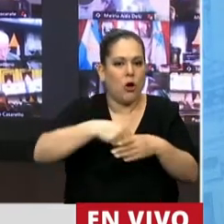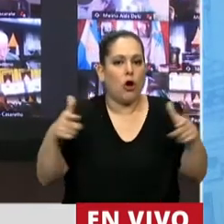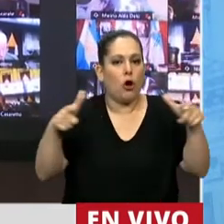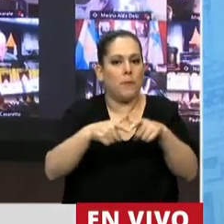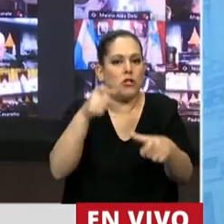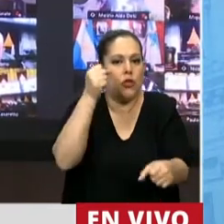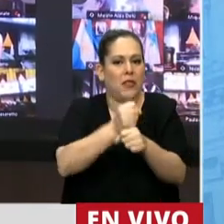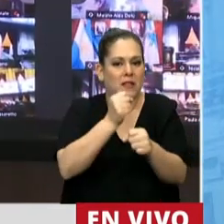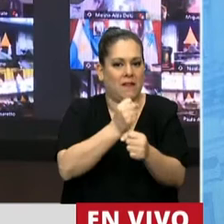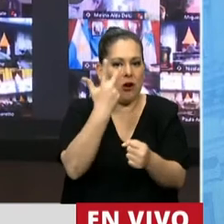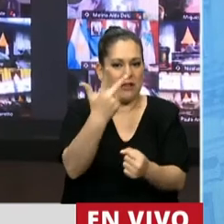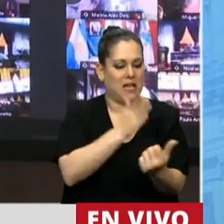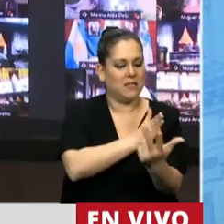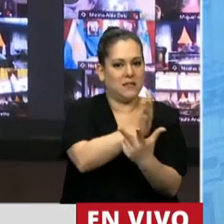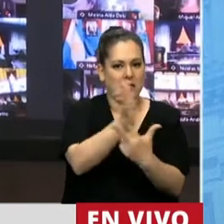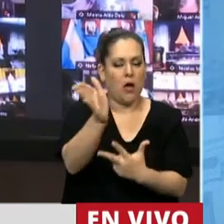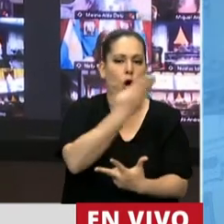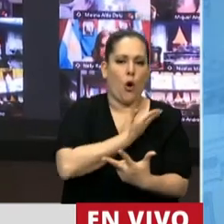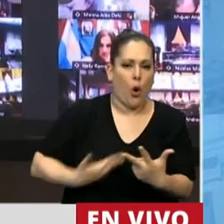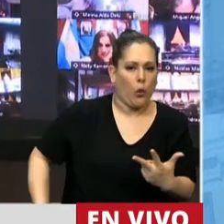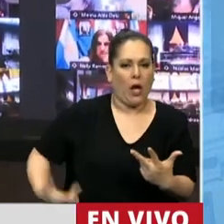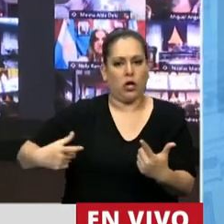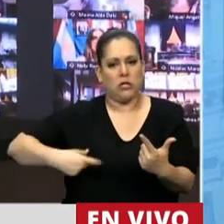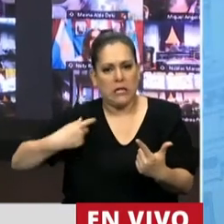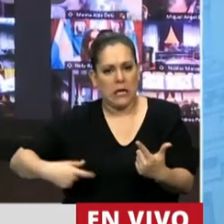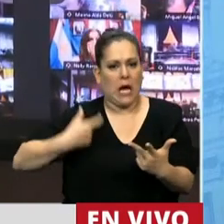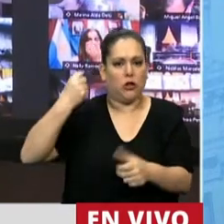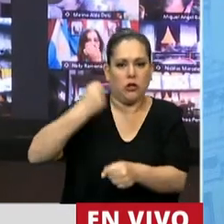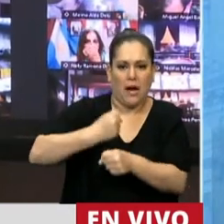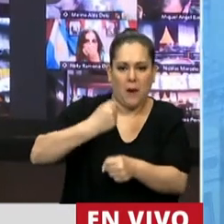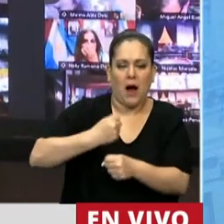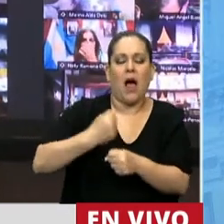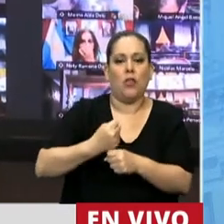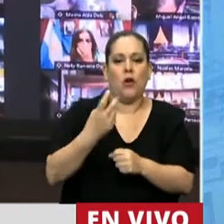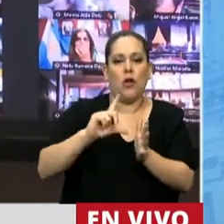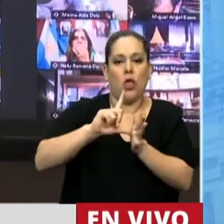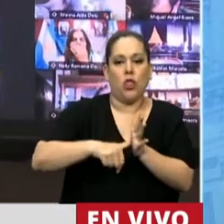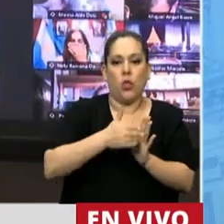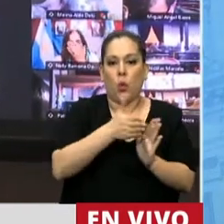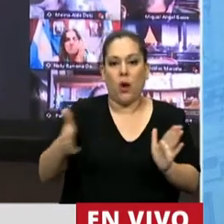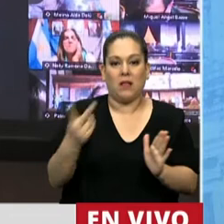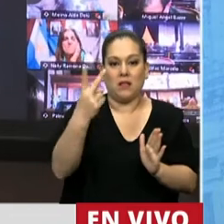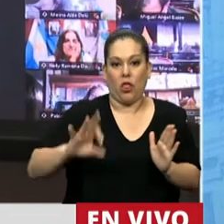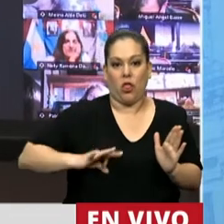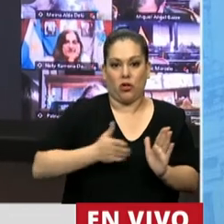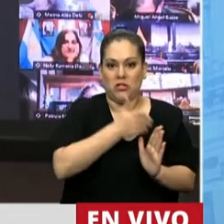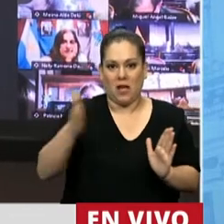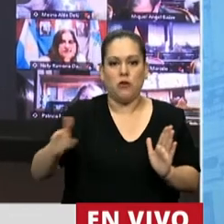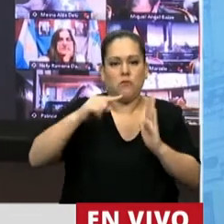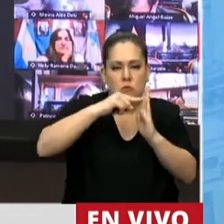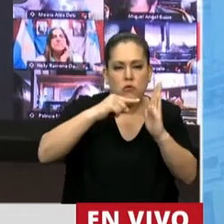de gobiernos, sindicatos y trabajadores durante los dos años que duraron los debates de este convenio.